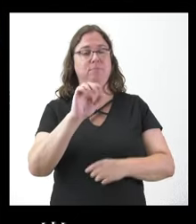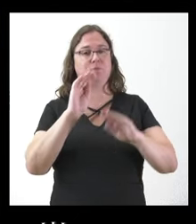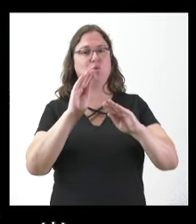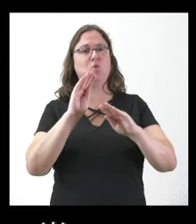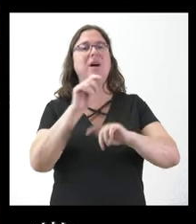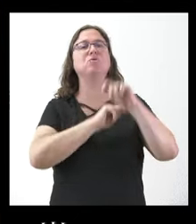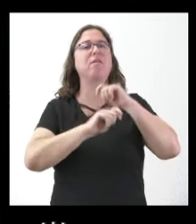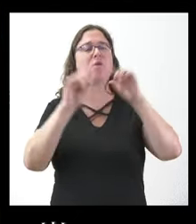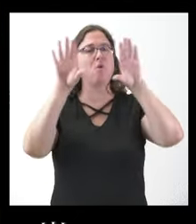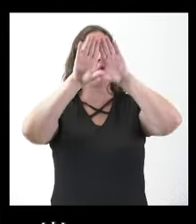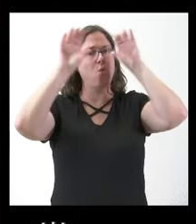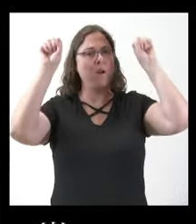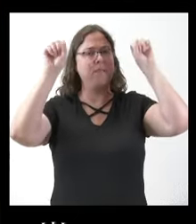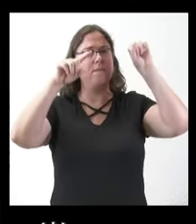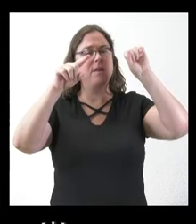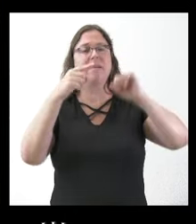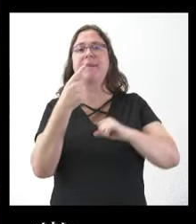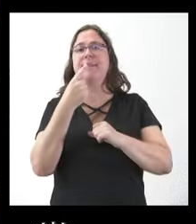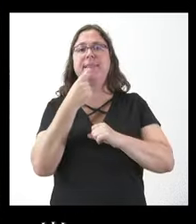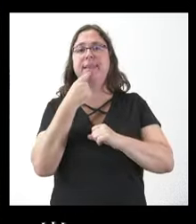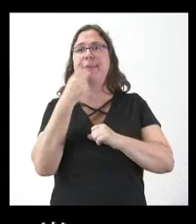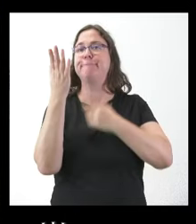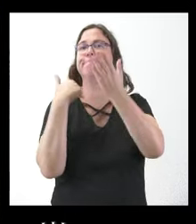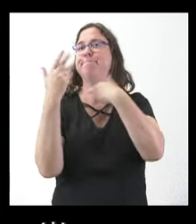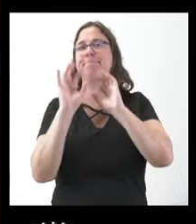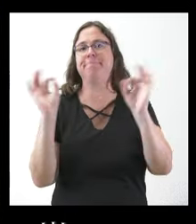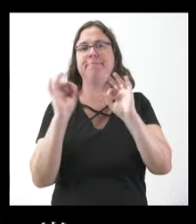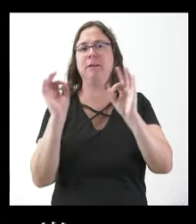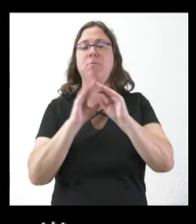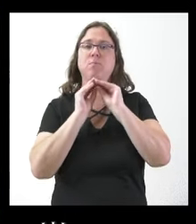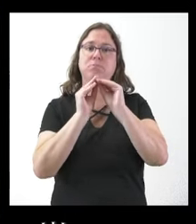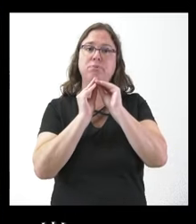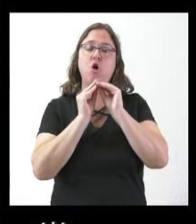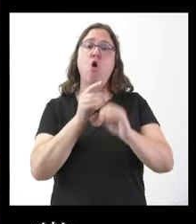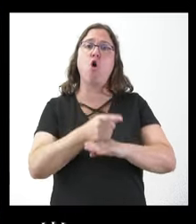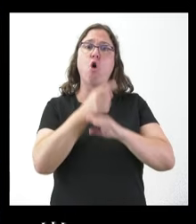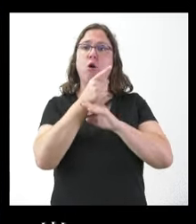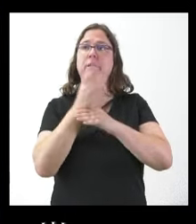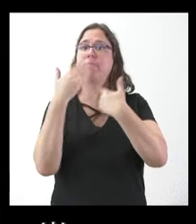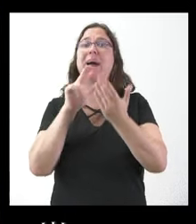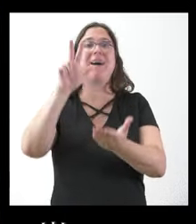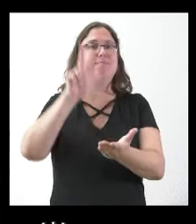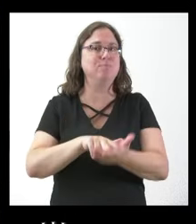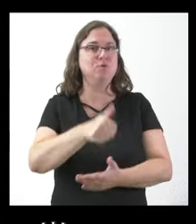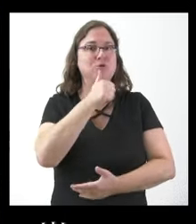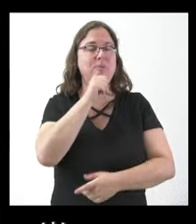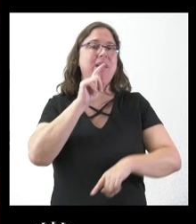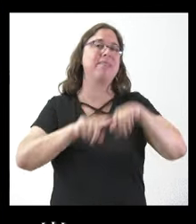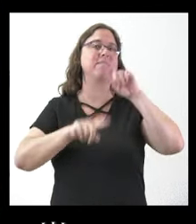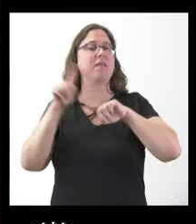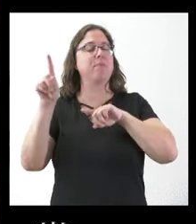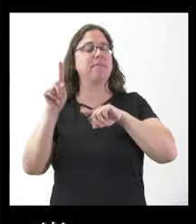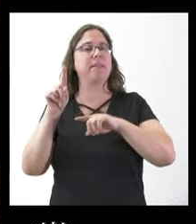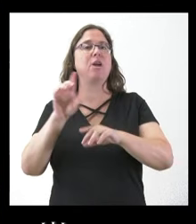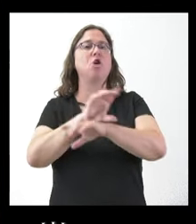que no se había contado con ellos para la elaboración de esa orden, que creo que no está aprobada, depende de la Consejería de Medio Ambiente,